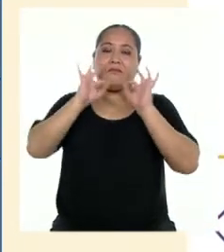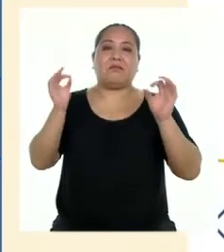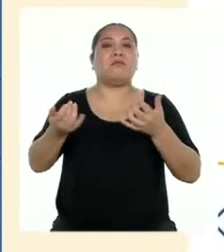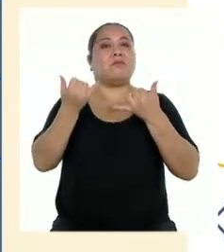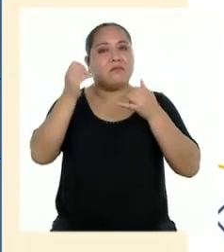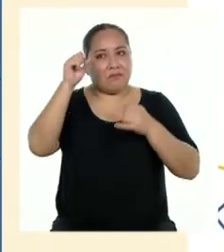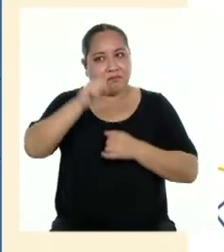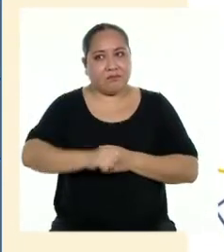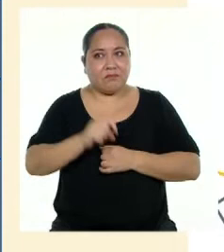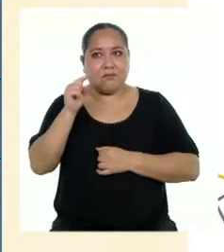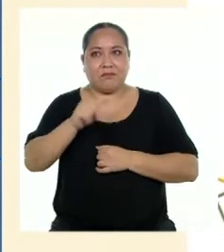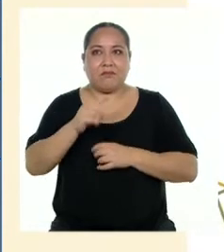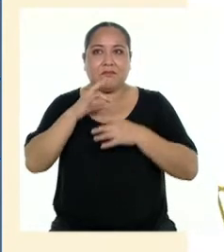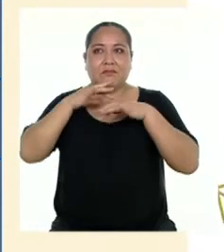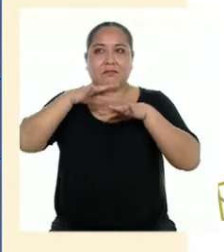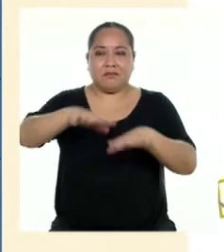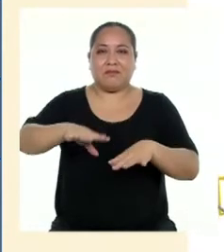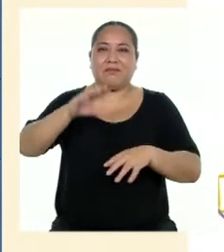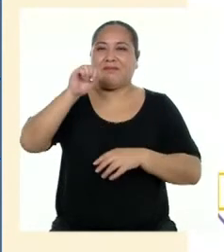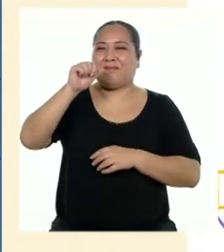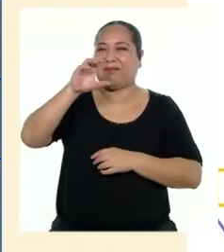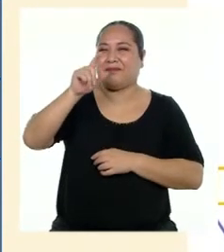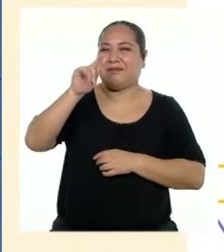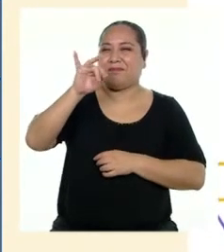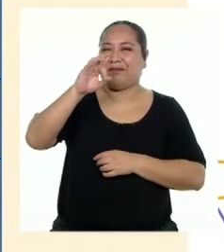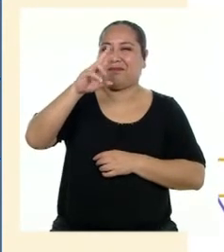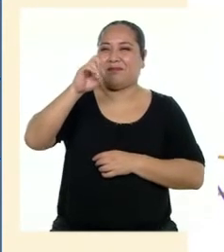Seguro eso ha sido influencia de activarte.